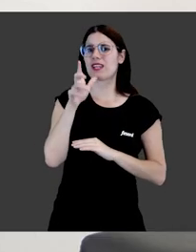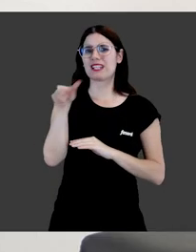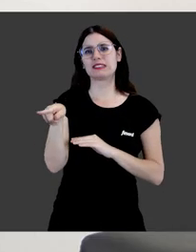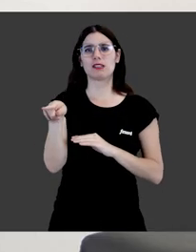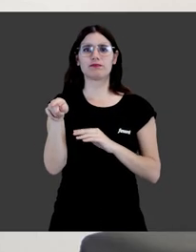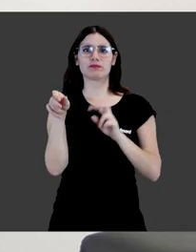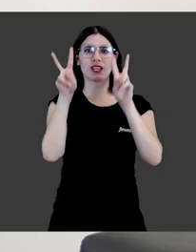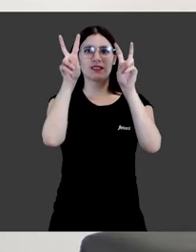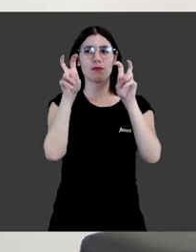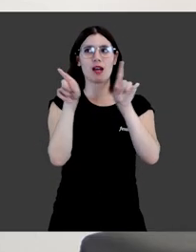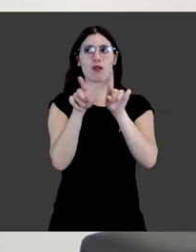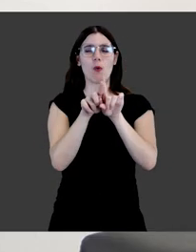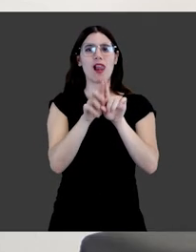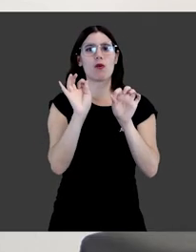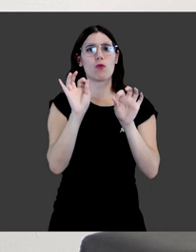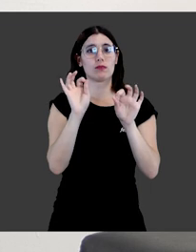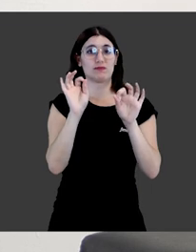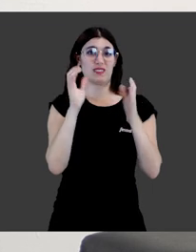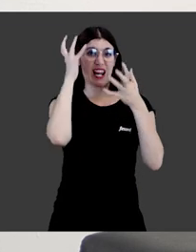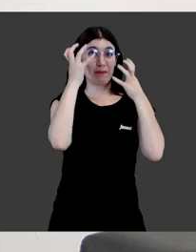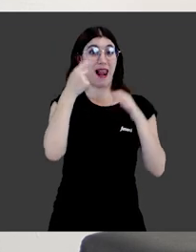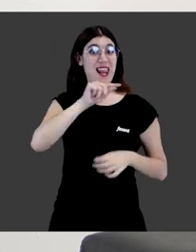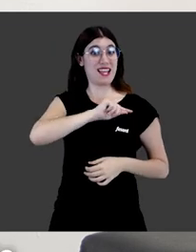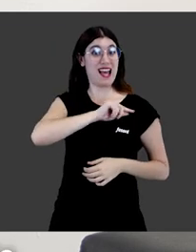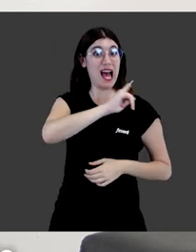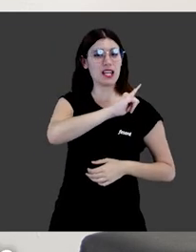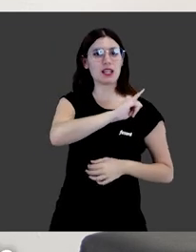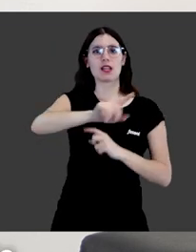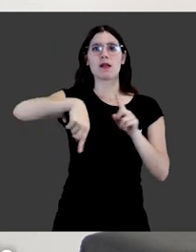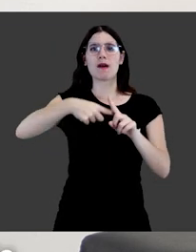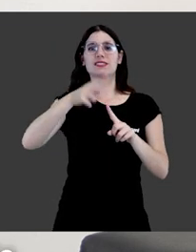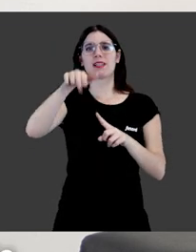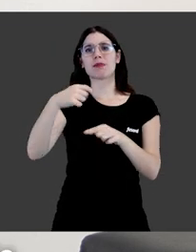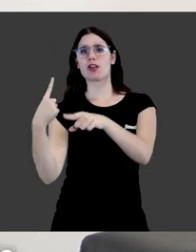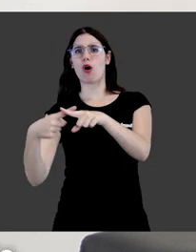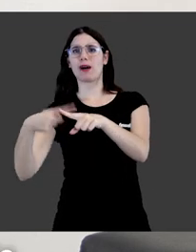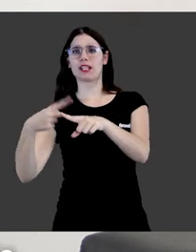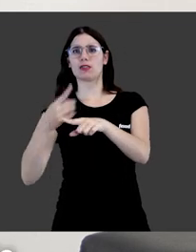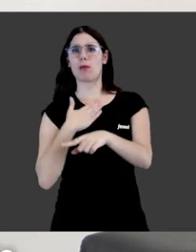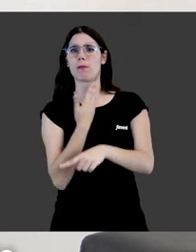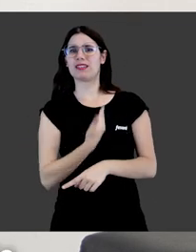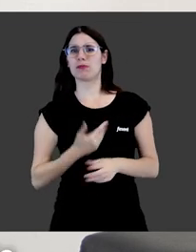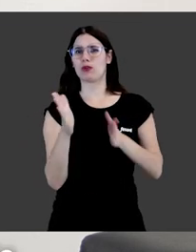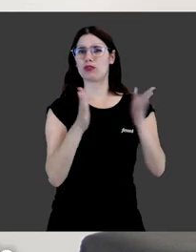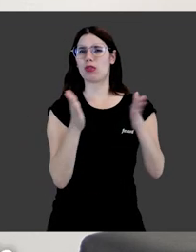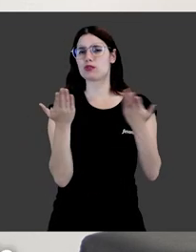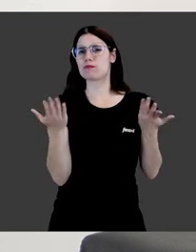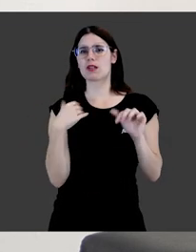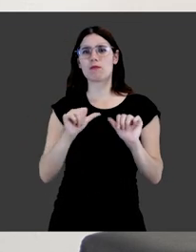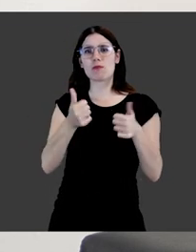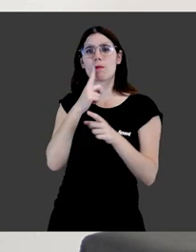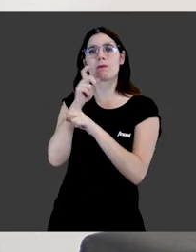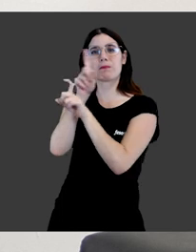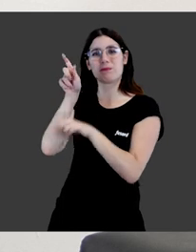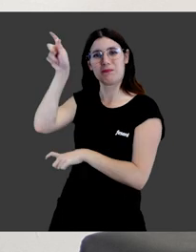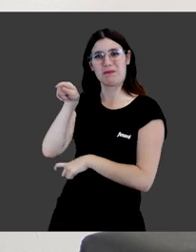tensión entre esta consideración como seres sintientes y por otra parte también como objeto de un patrimonio. Vamos